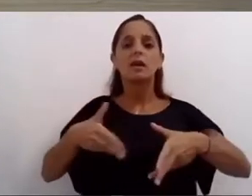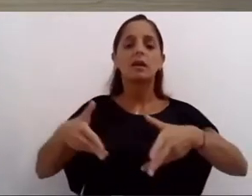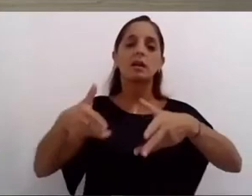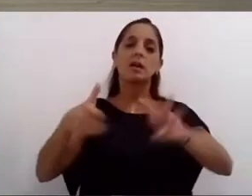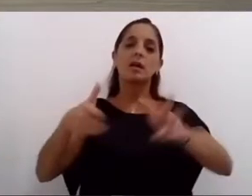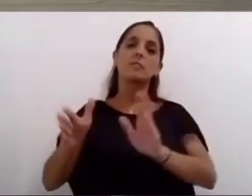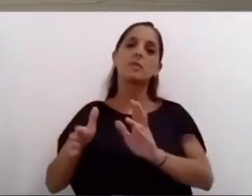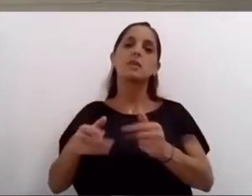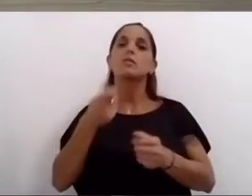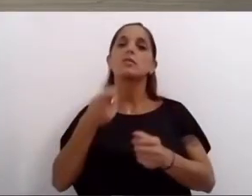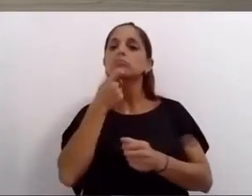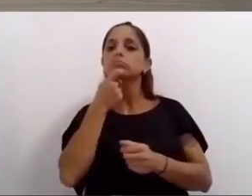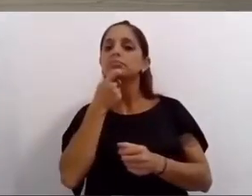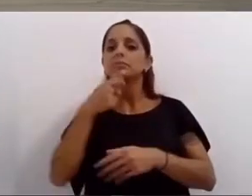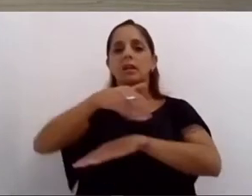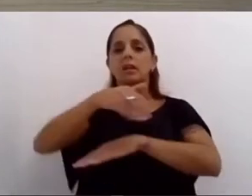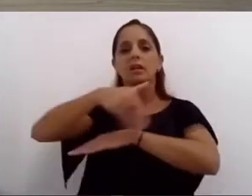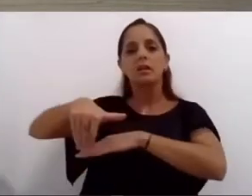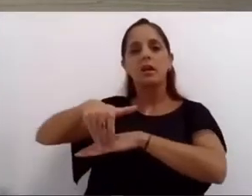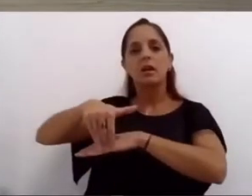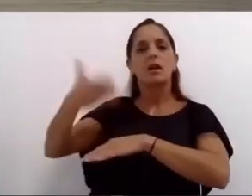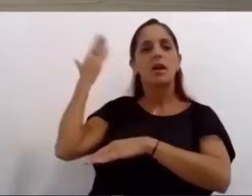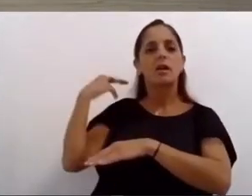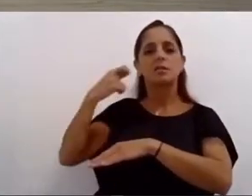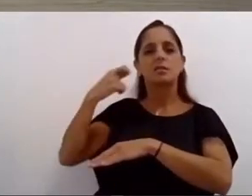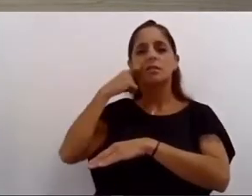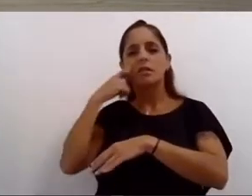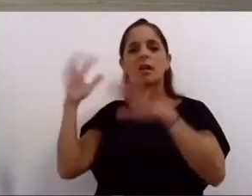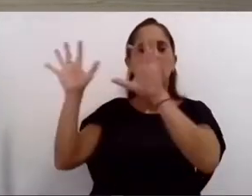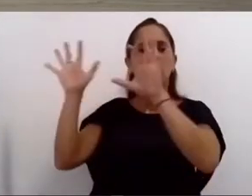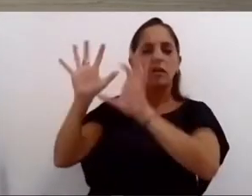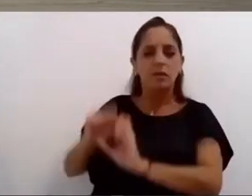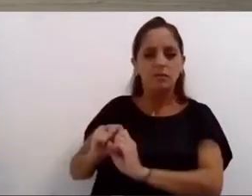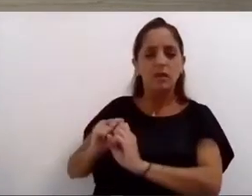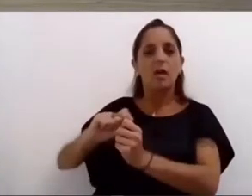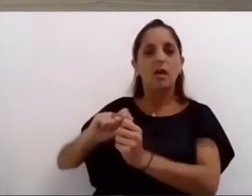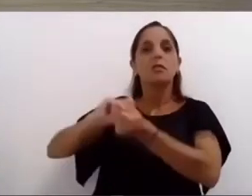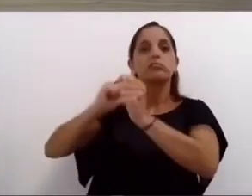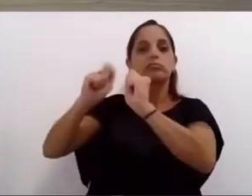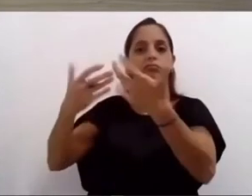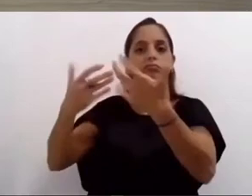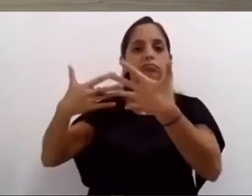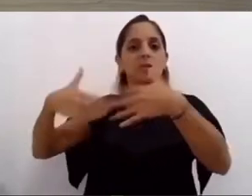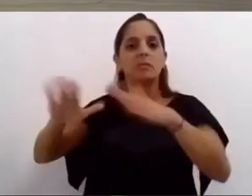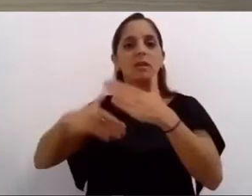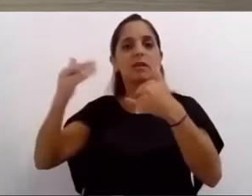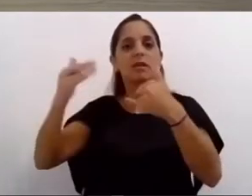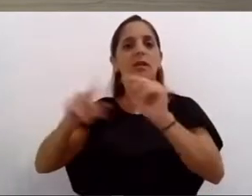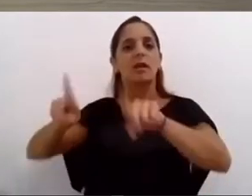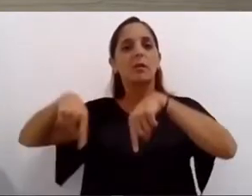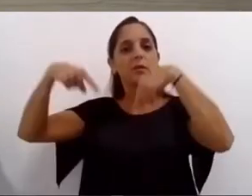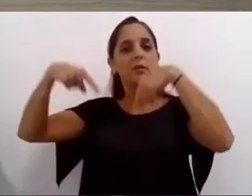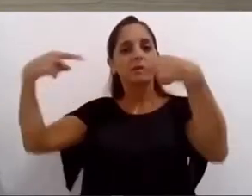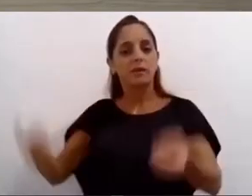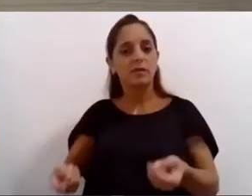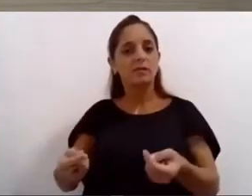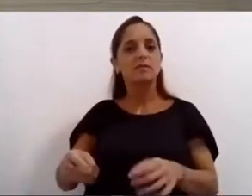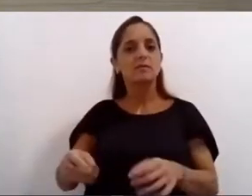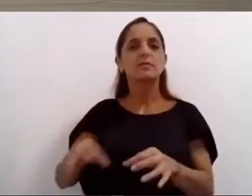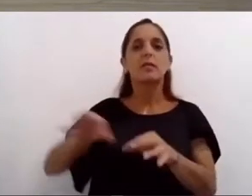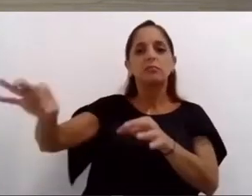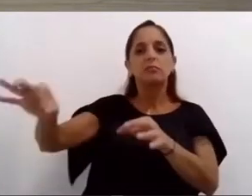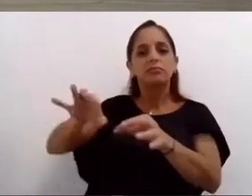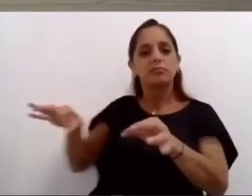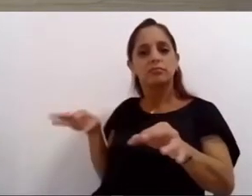franca de Bolivia removiendo las estructuras abandonadas por años y recuperando un frente de 2 hectáreas al Paraná sin